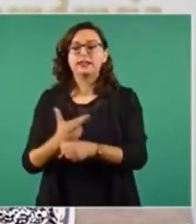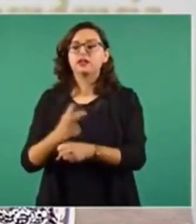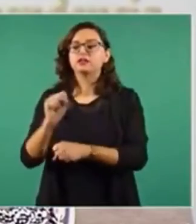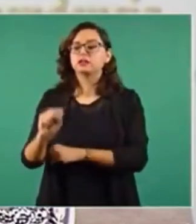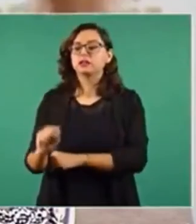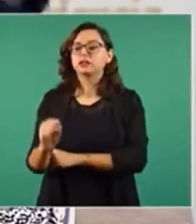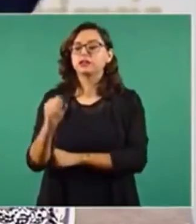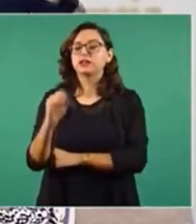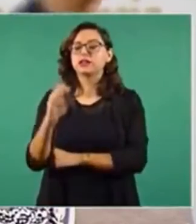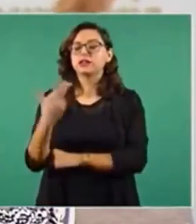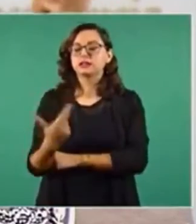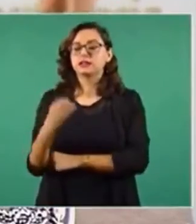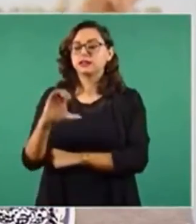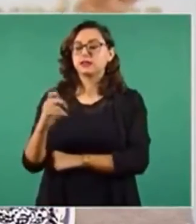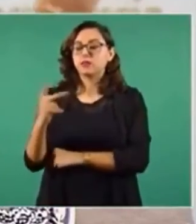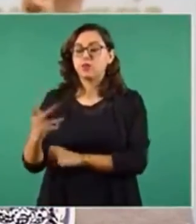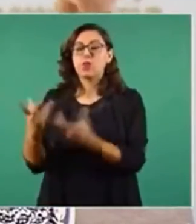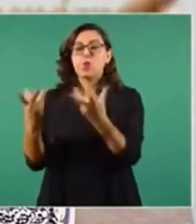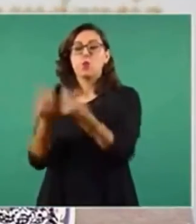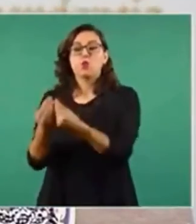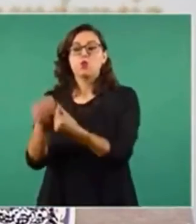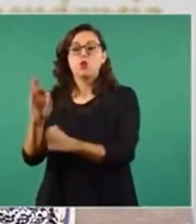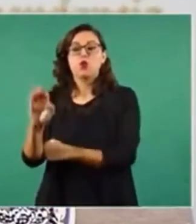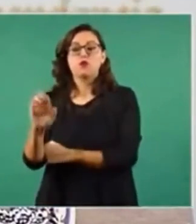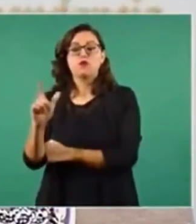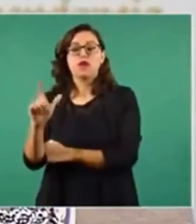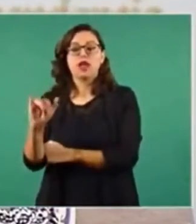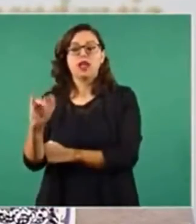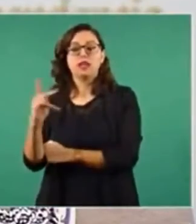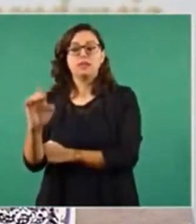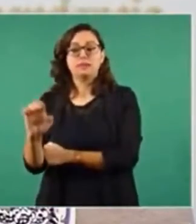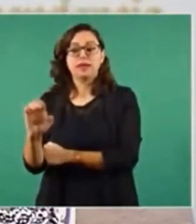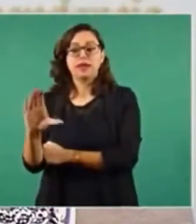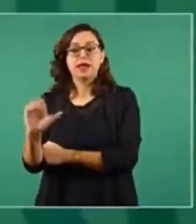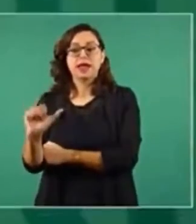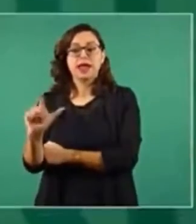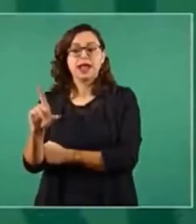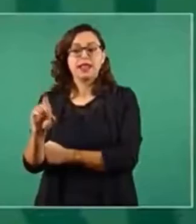todo esto para que los que nos están viendo